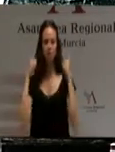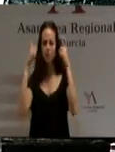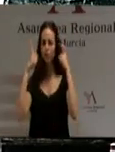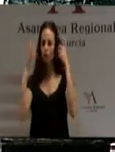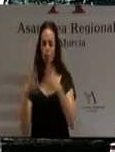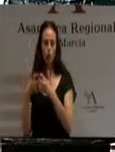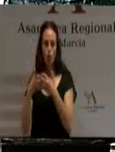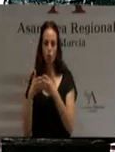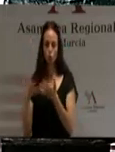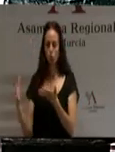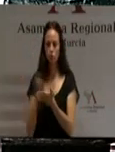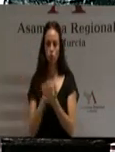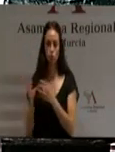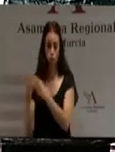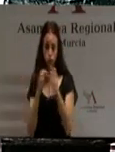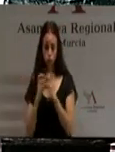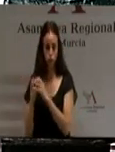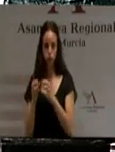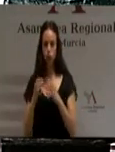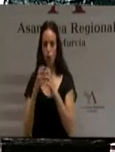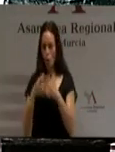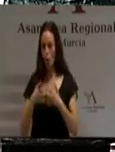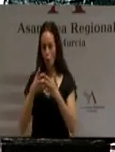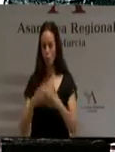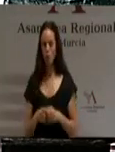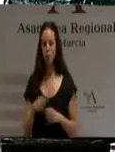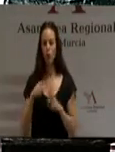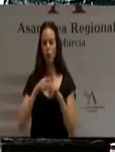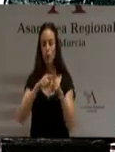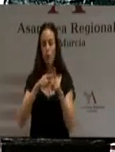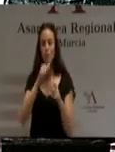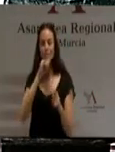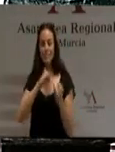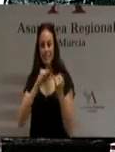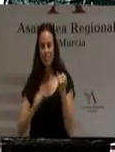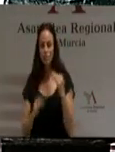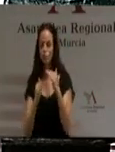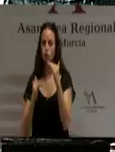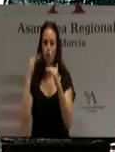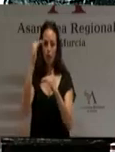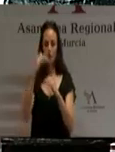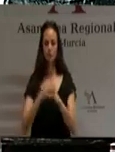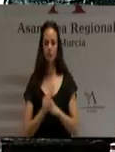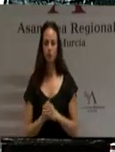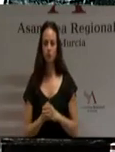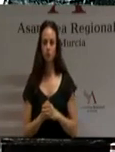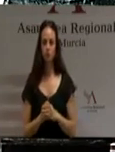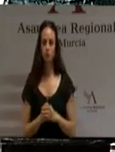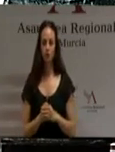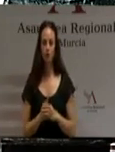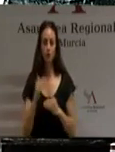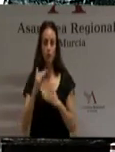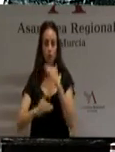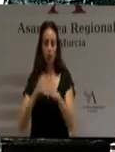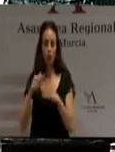conjunto para salir de la crisis y con toda responsabilidad su vocación por alcanzar acuerdos con el Gobierno que derive de este proceso de